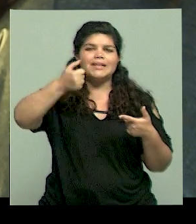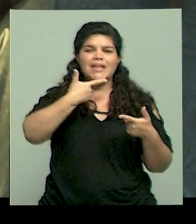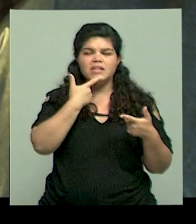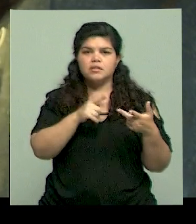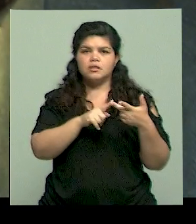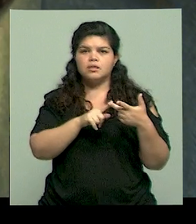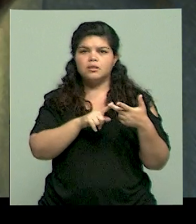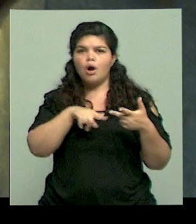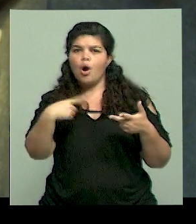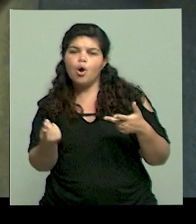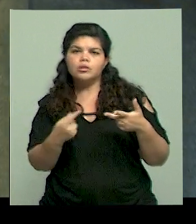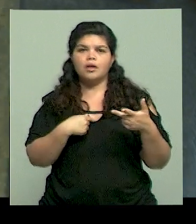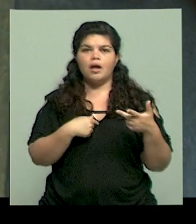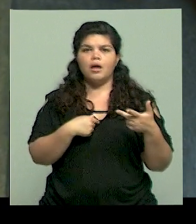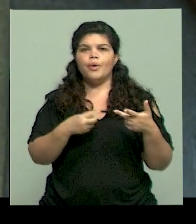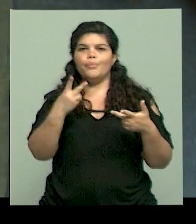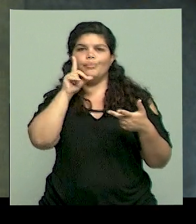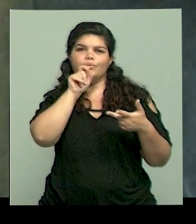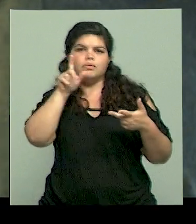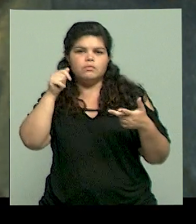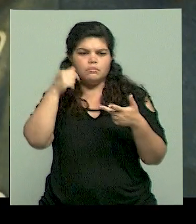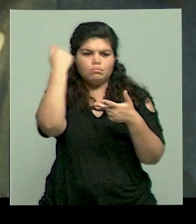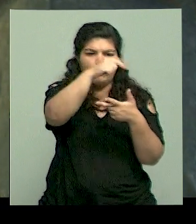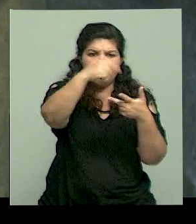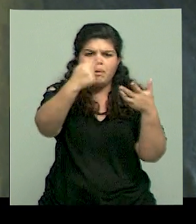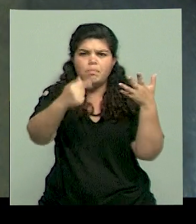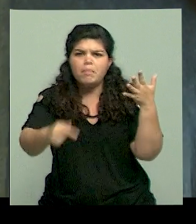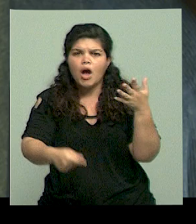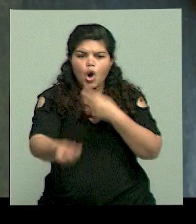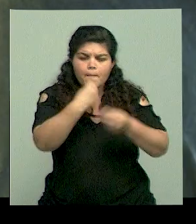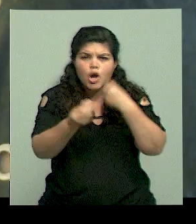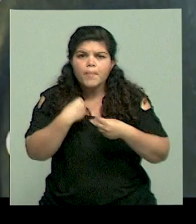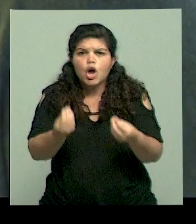tergiversa y autoengaña al resto o a uno mismo.